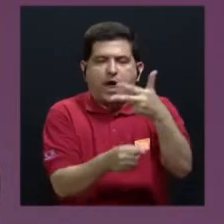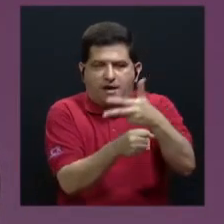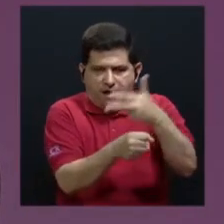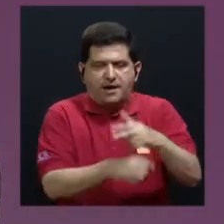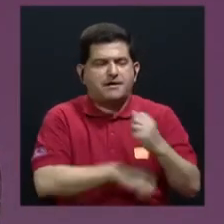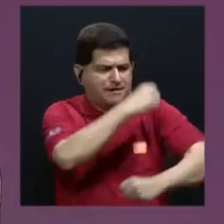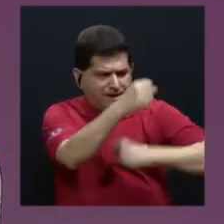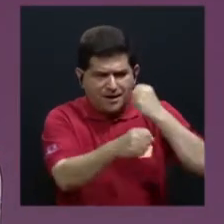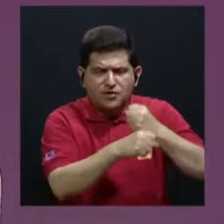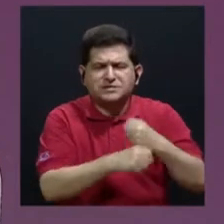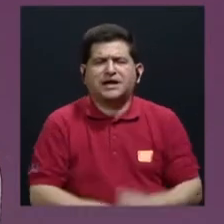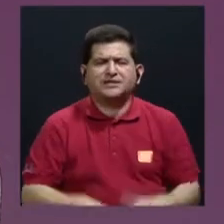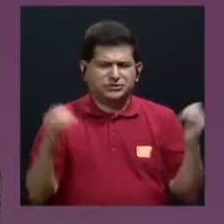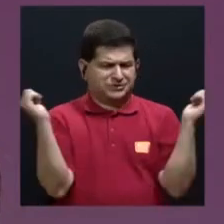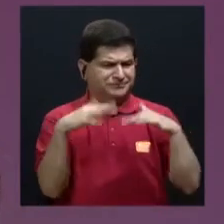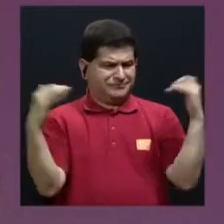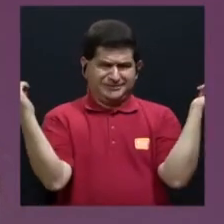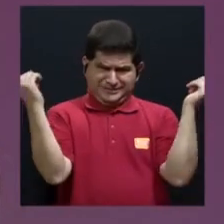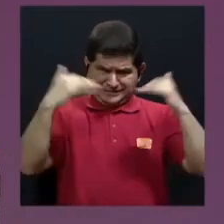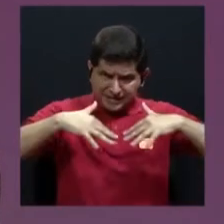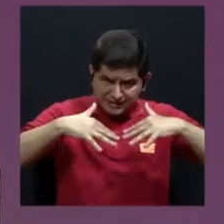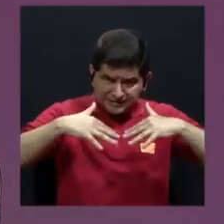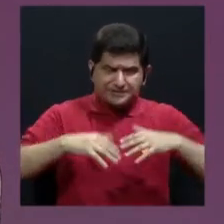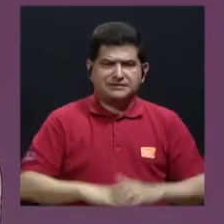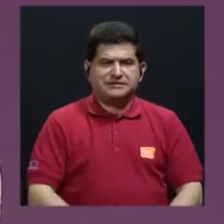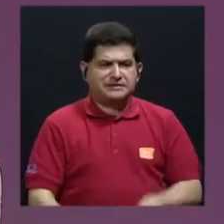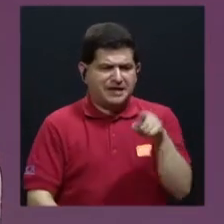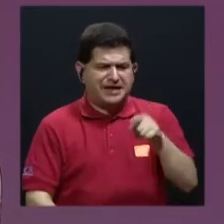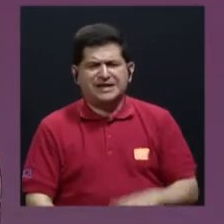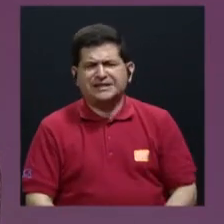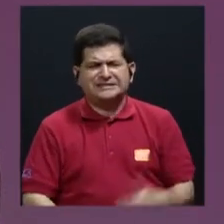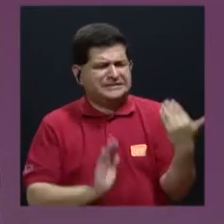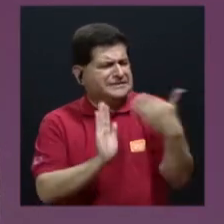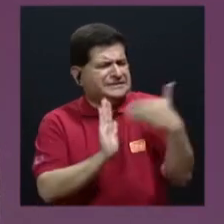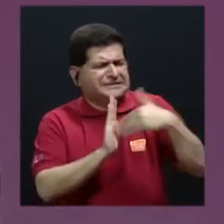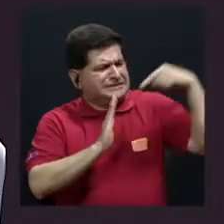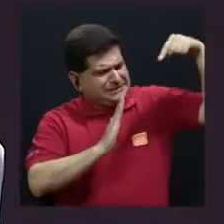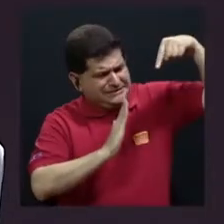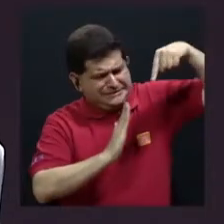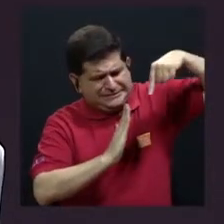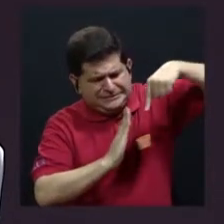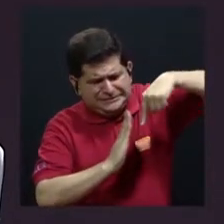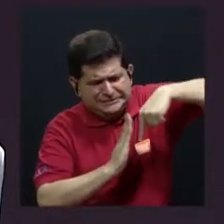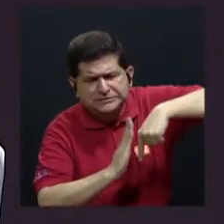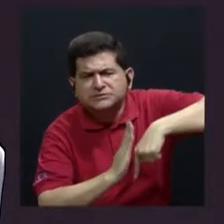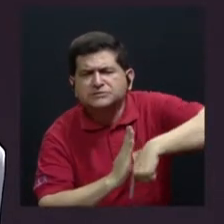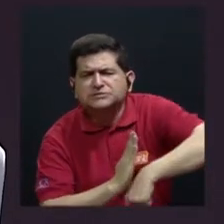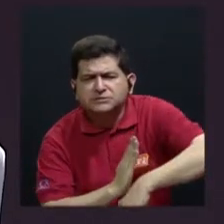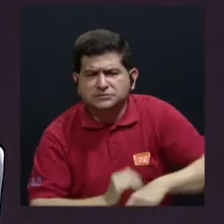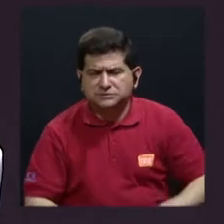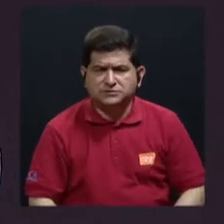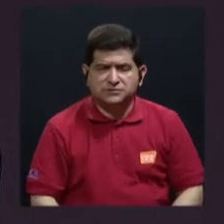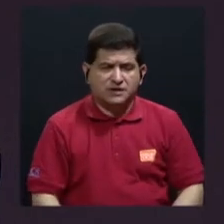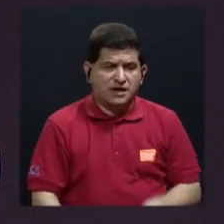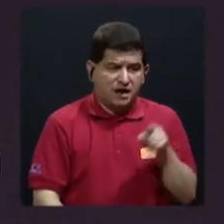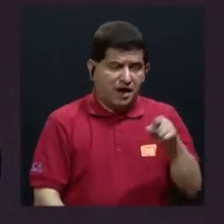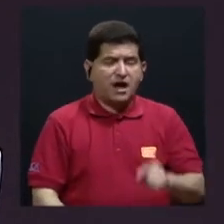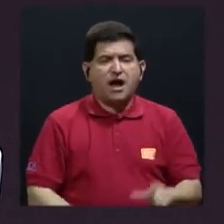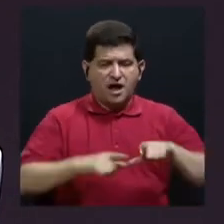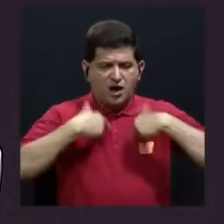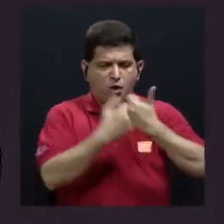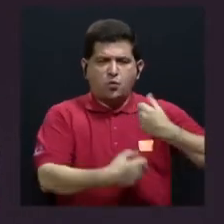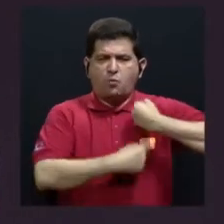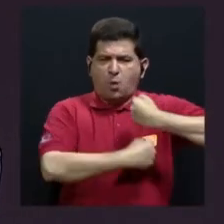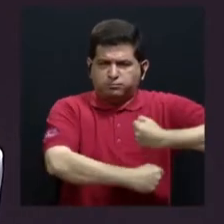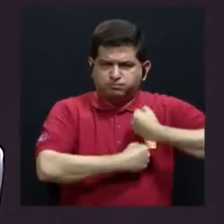durante los años de la guerra fue profundamente afectada por un destacamento militar